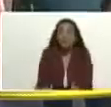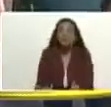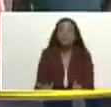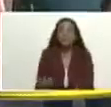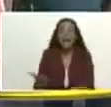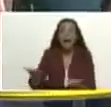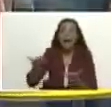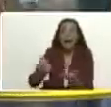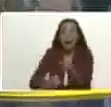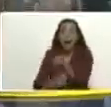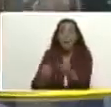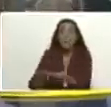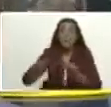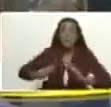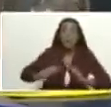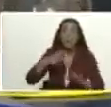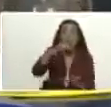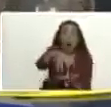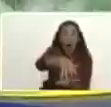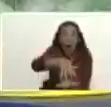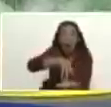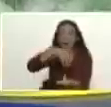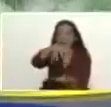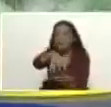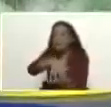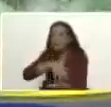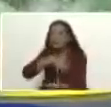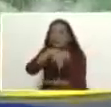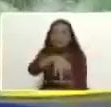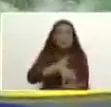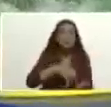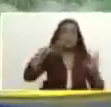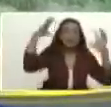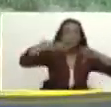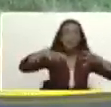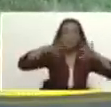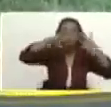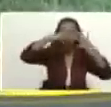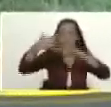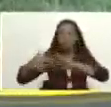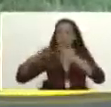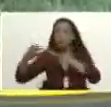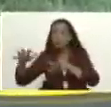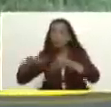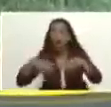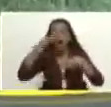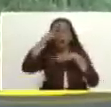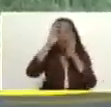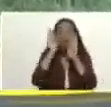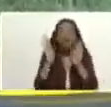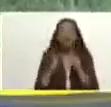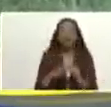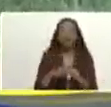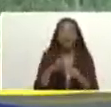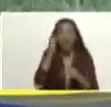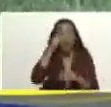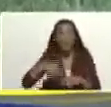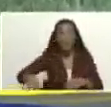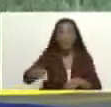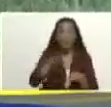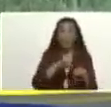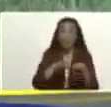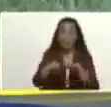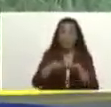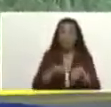hemos recibido apoyo para atender las emergencias y para estar atentos con el pueblo de manera permanente.